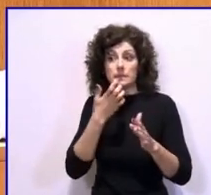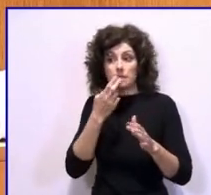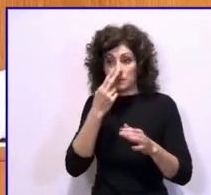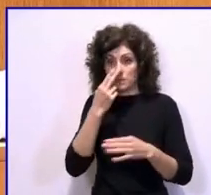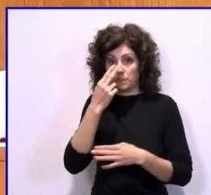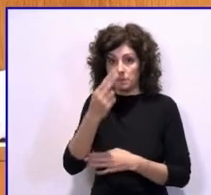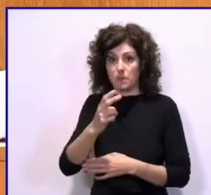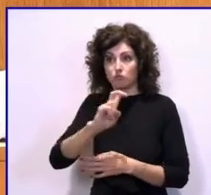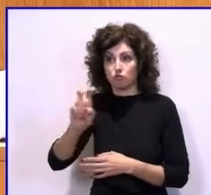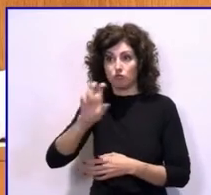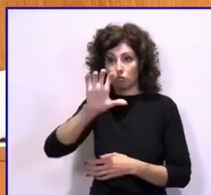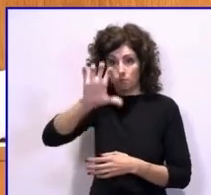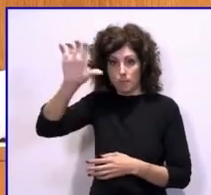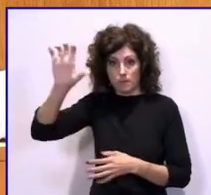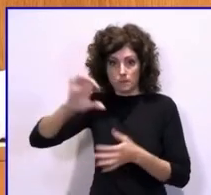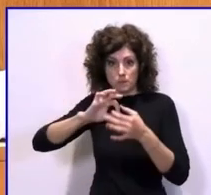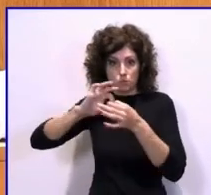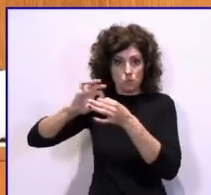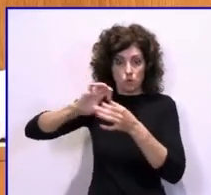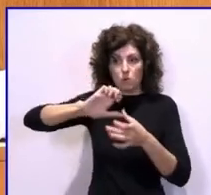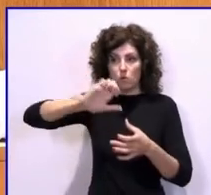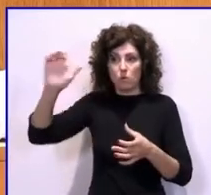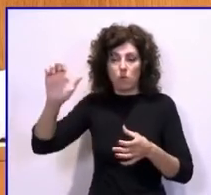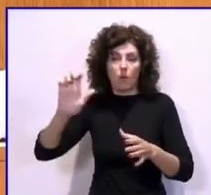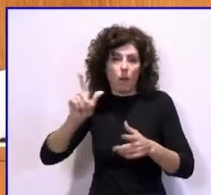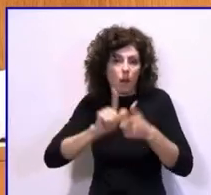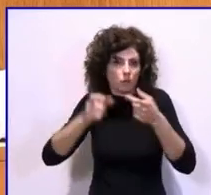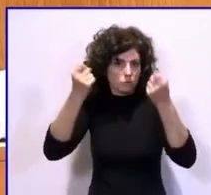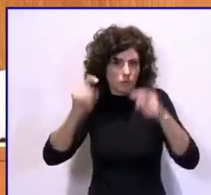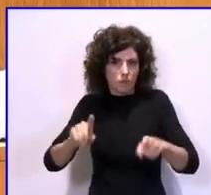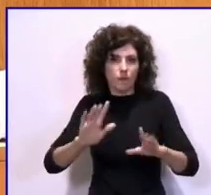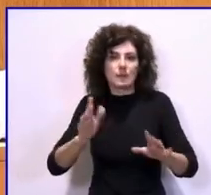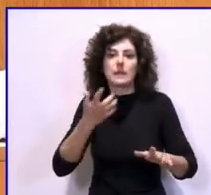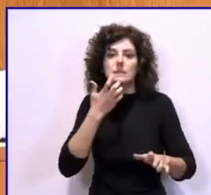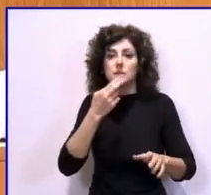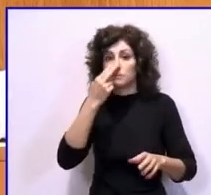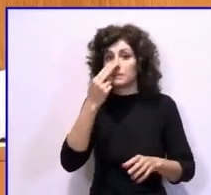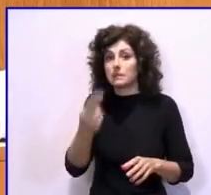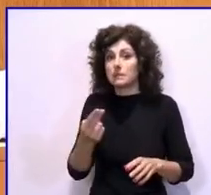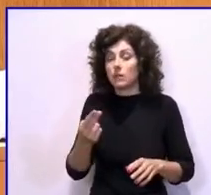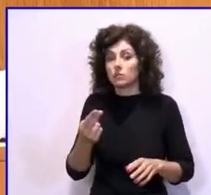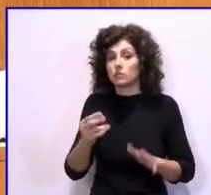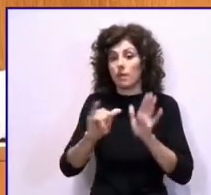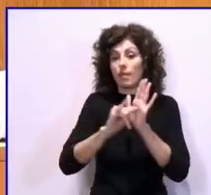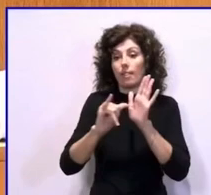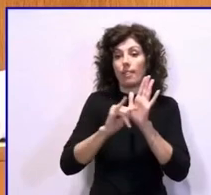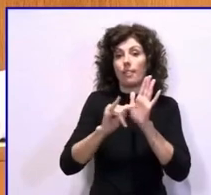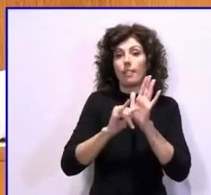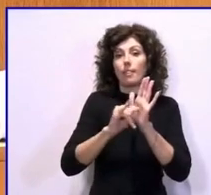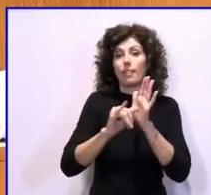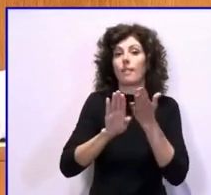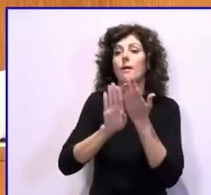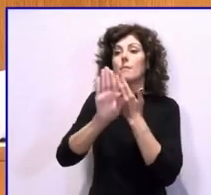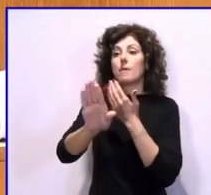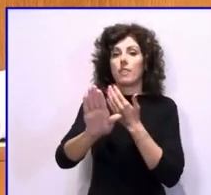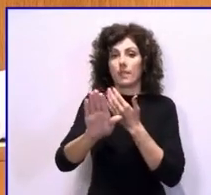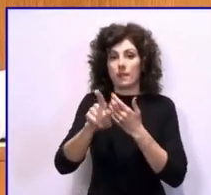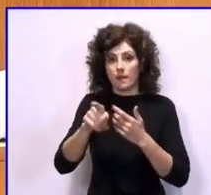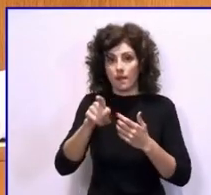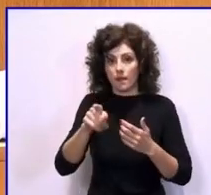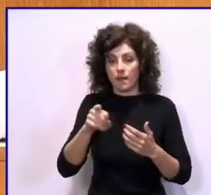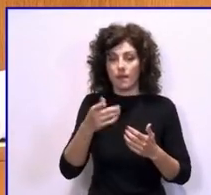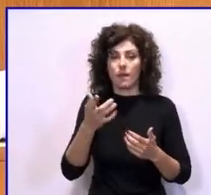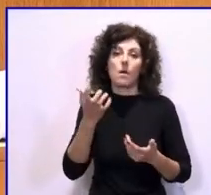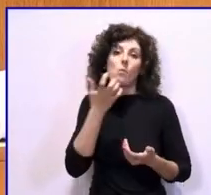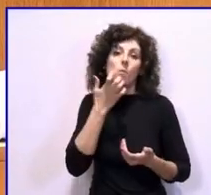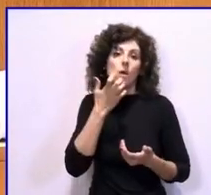países de la Unión Europea o incluso no hay que irse tan lejos, si visitamos centros de nuestra vecina comunidad autónoma, centros